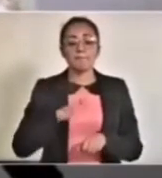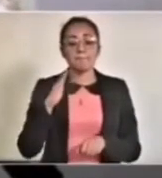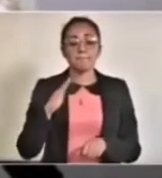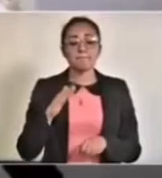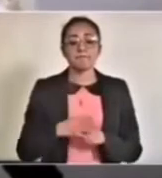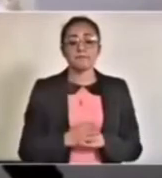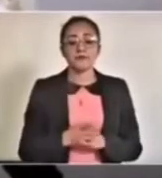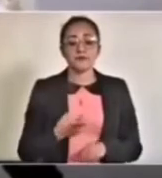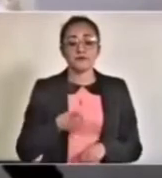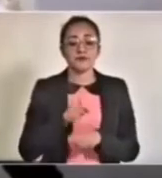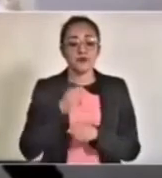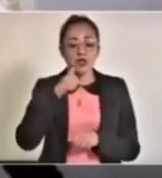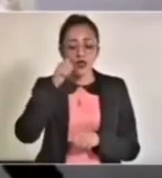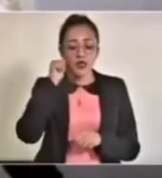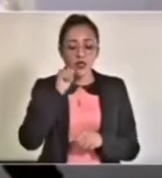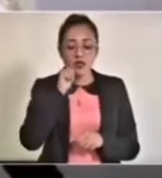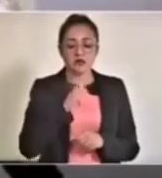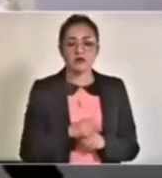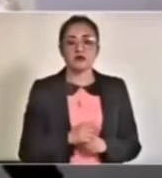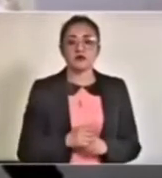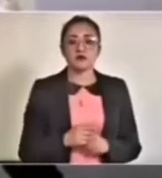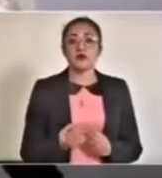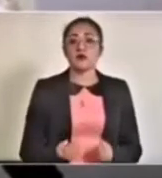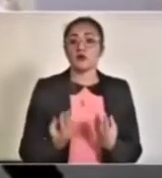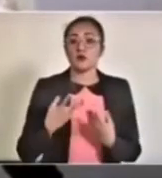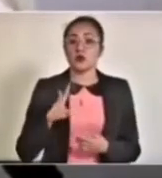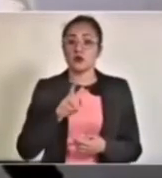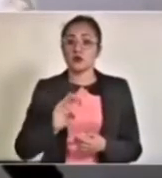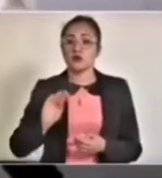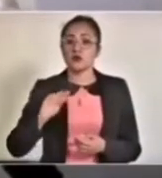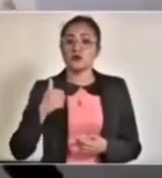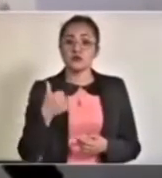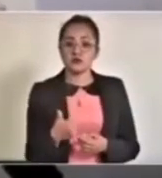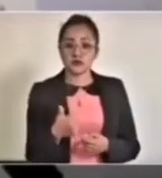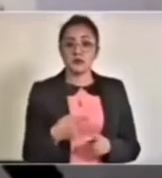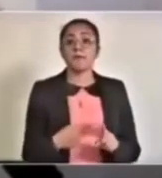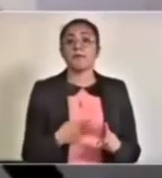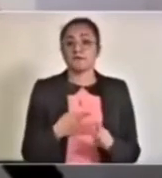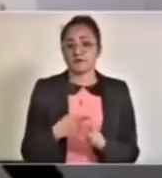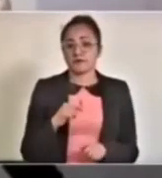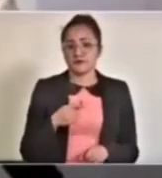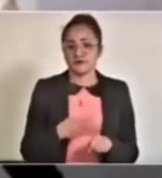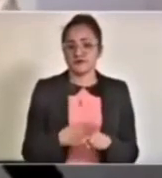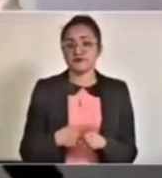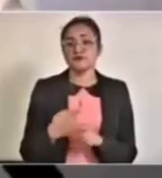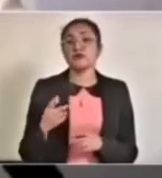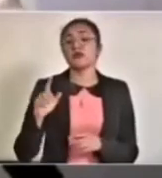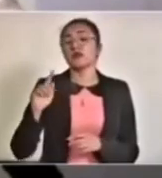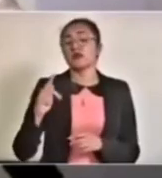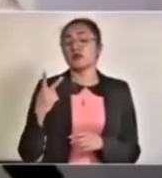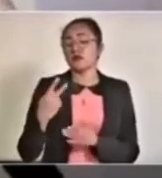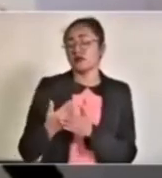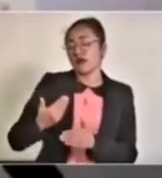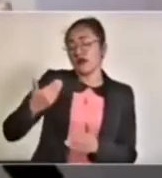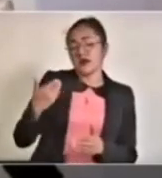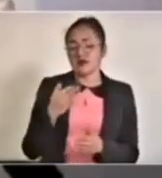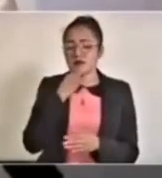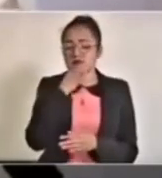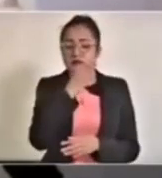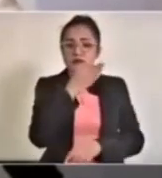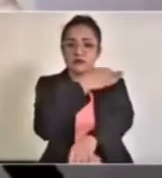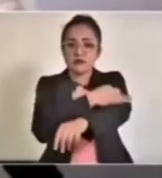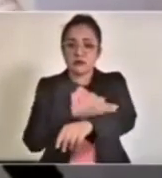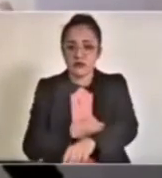que el día de ayer de los cuales doscientos noventa y seis son activos y setenta y dos rezagados. La incidencia